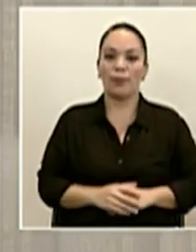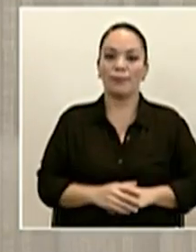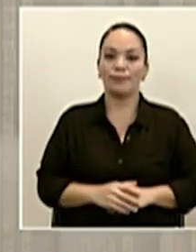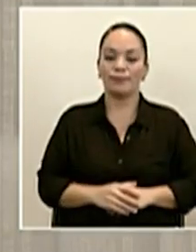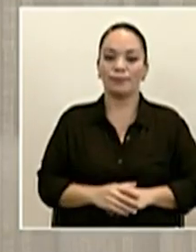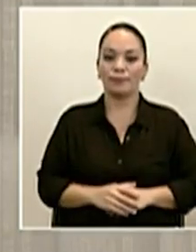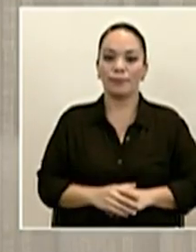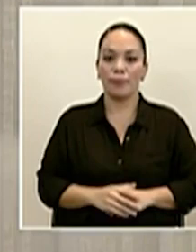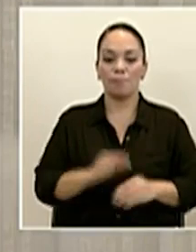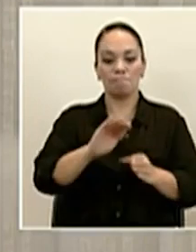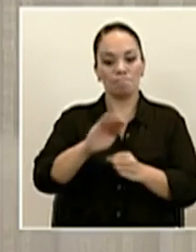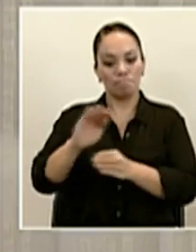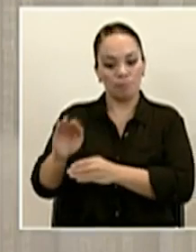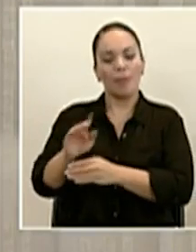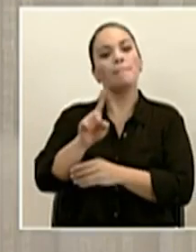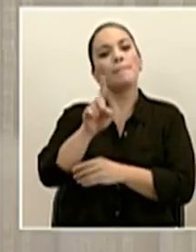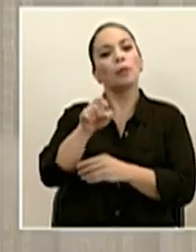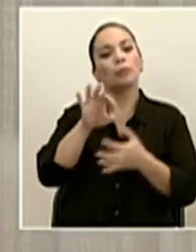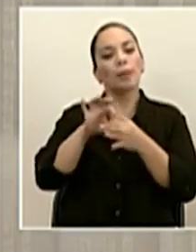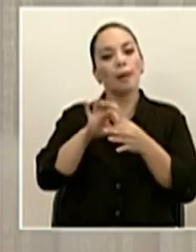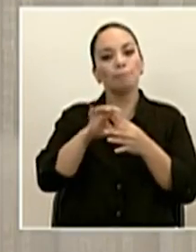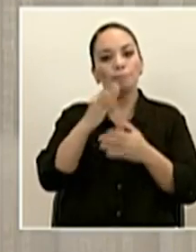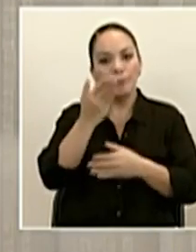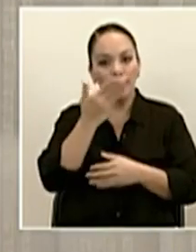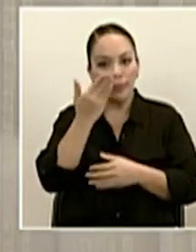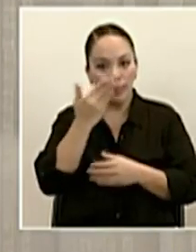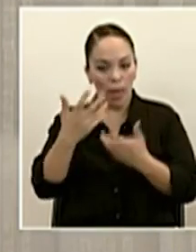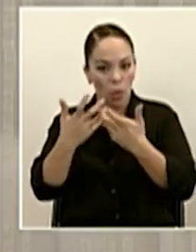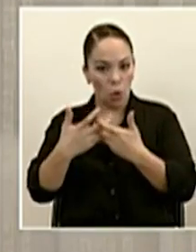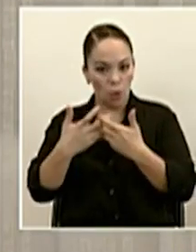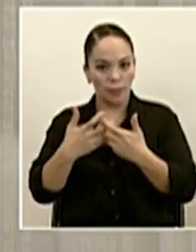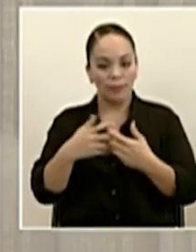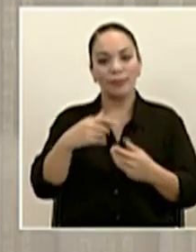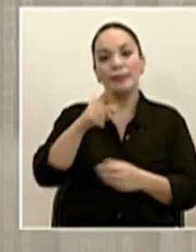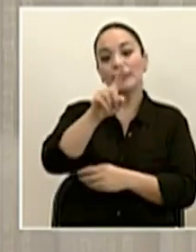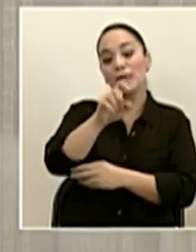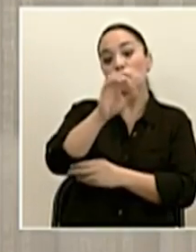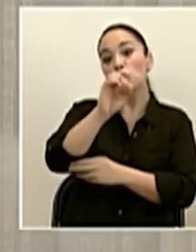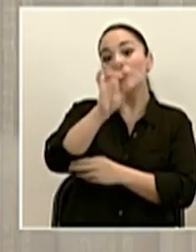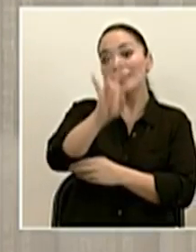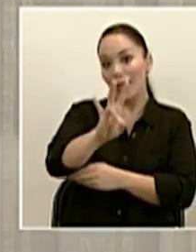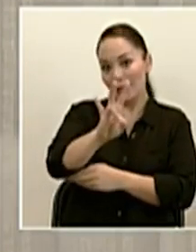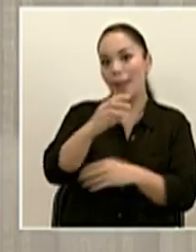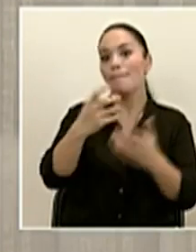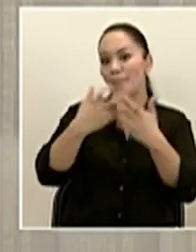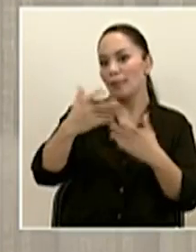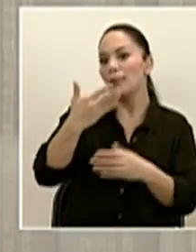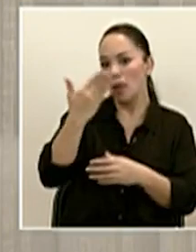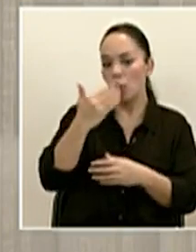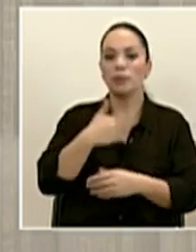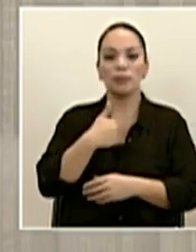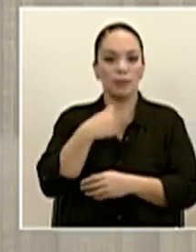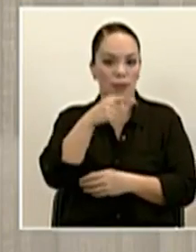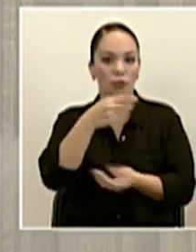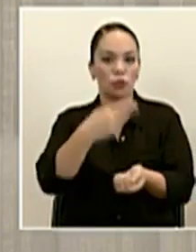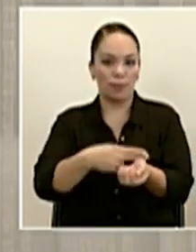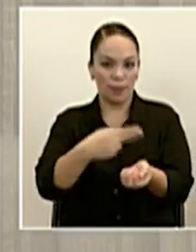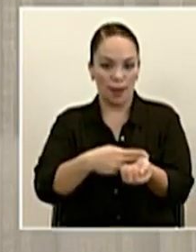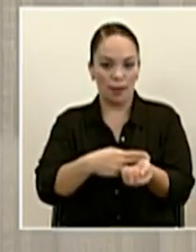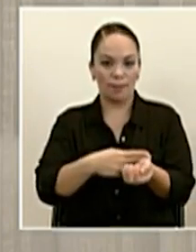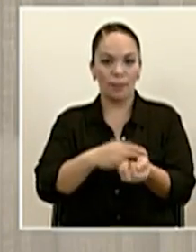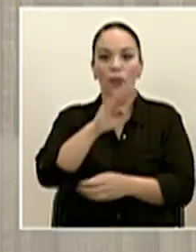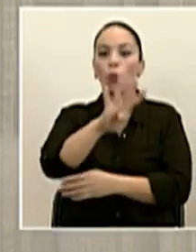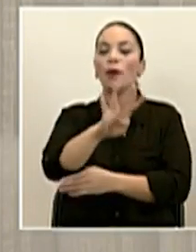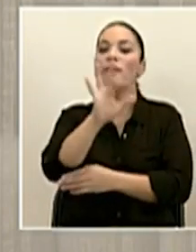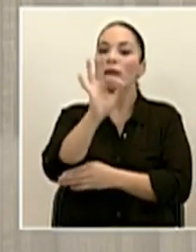de ventiladores, el hospital cuenta con 107 ventiladores mecánicos para el hospital, de los cuales